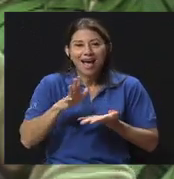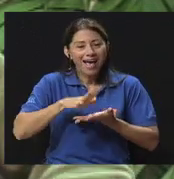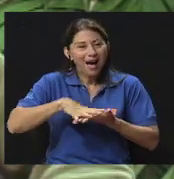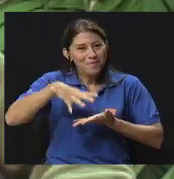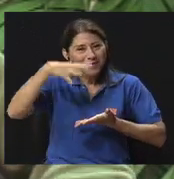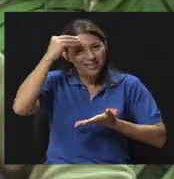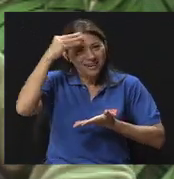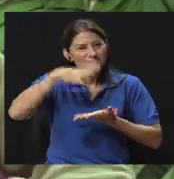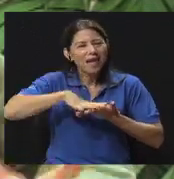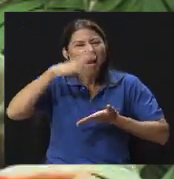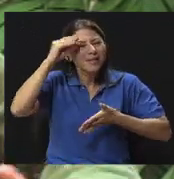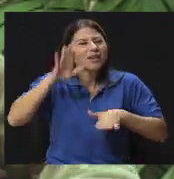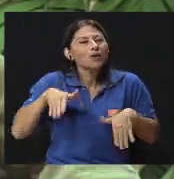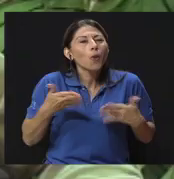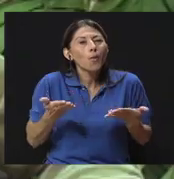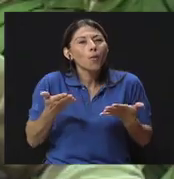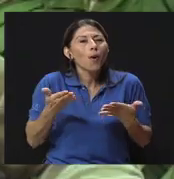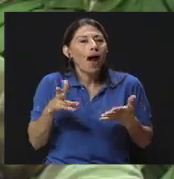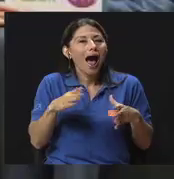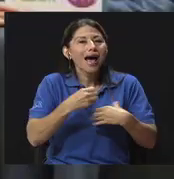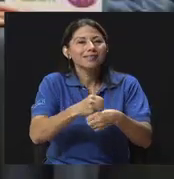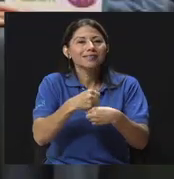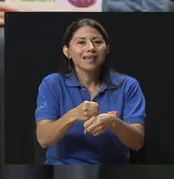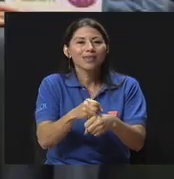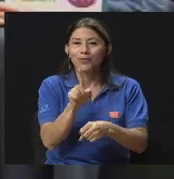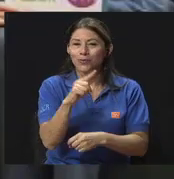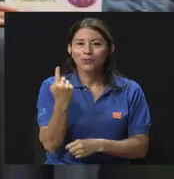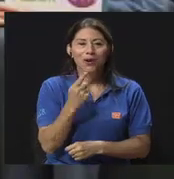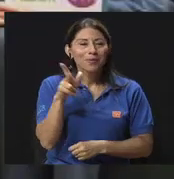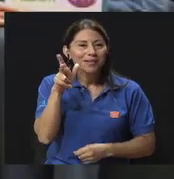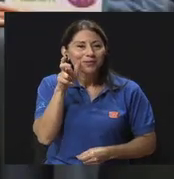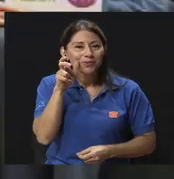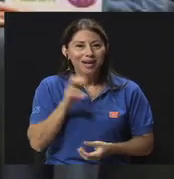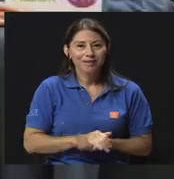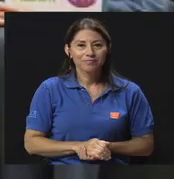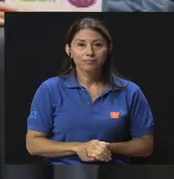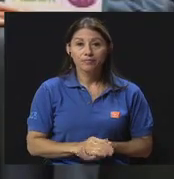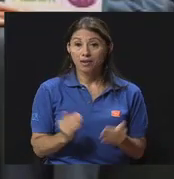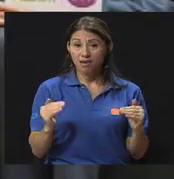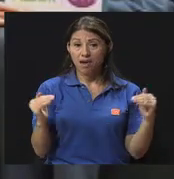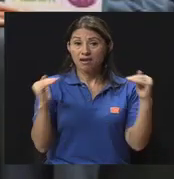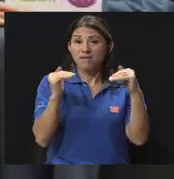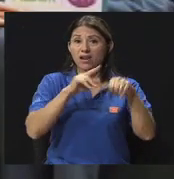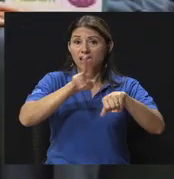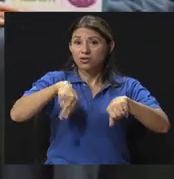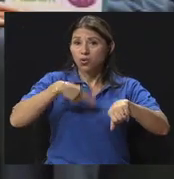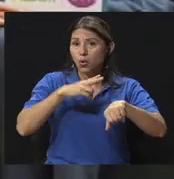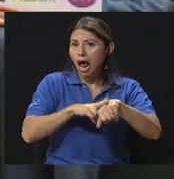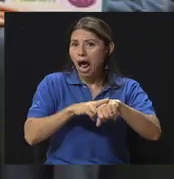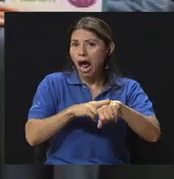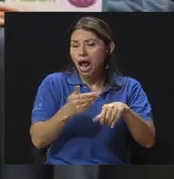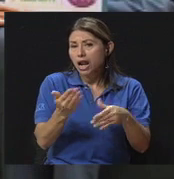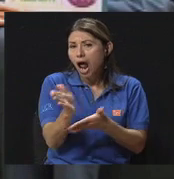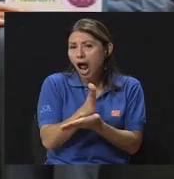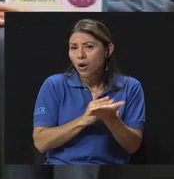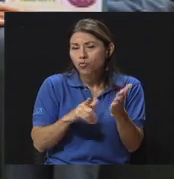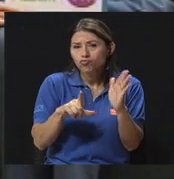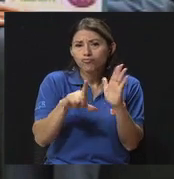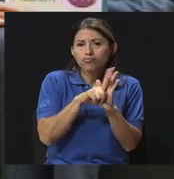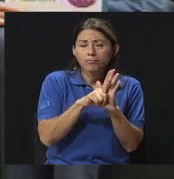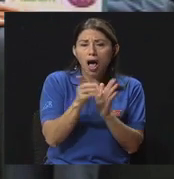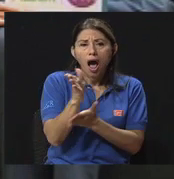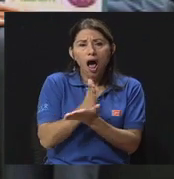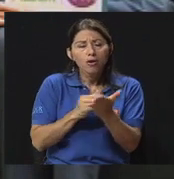haciendo, no solo es escuchar. Y a nivel nacional, ¿existe algún marco regulatorio, algún marco educativo en